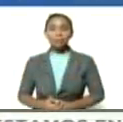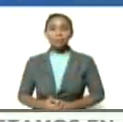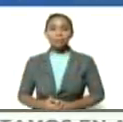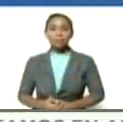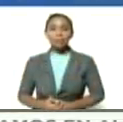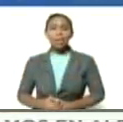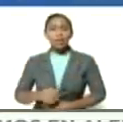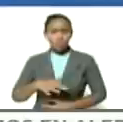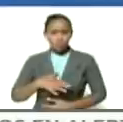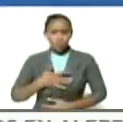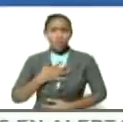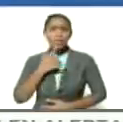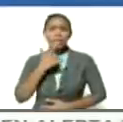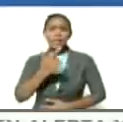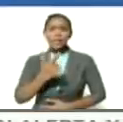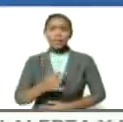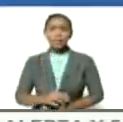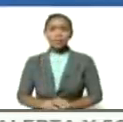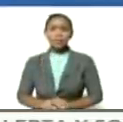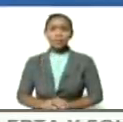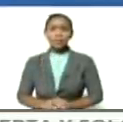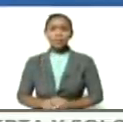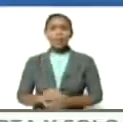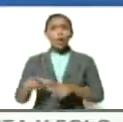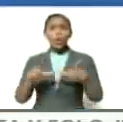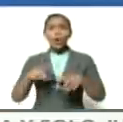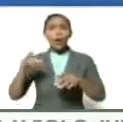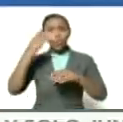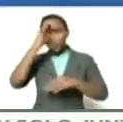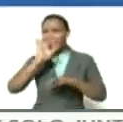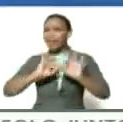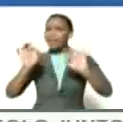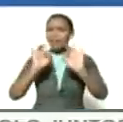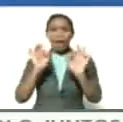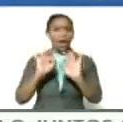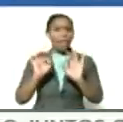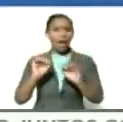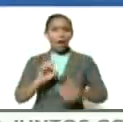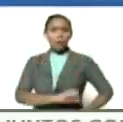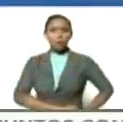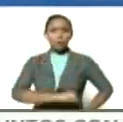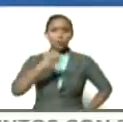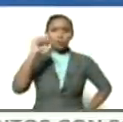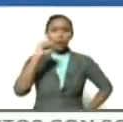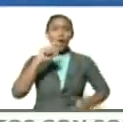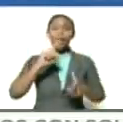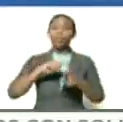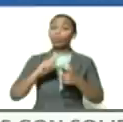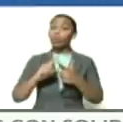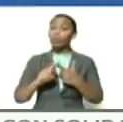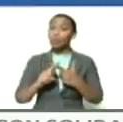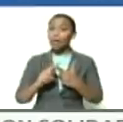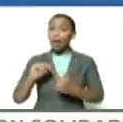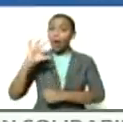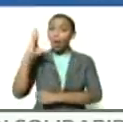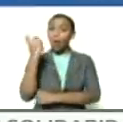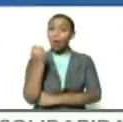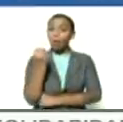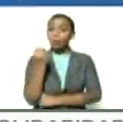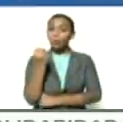pudiéramos decir sin lugar a duda que el libertador Simón Bolívar para entonces logró